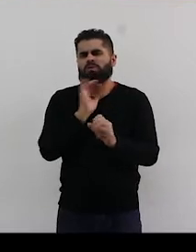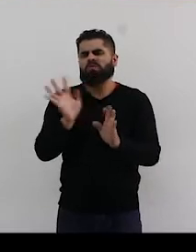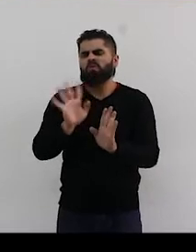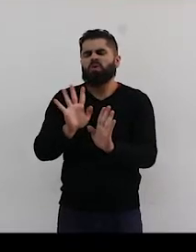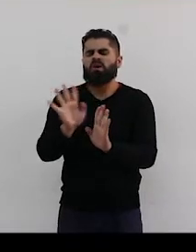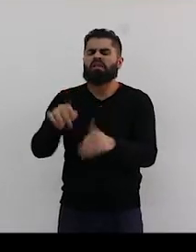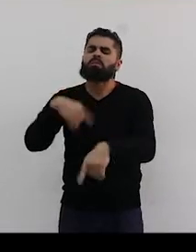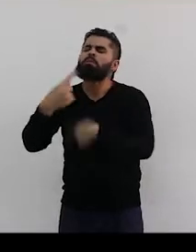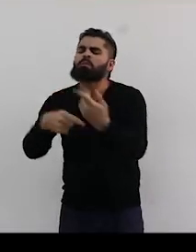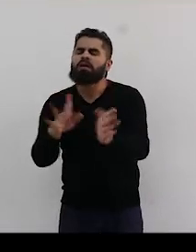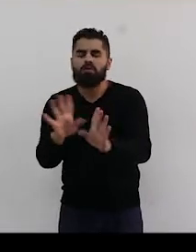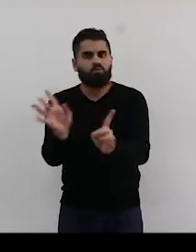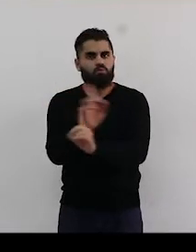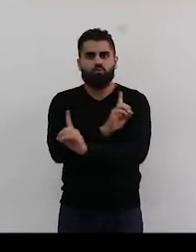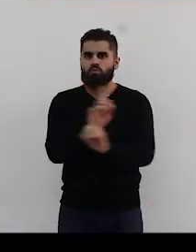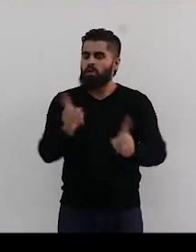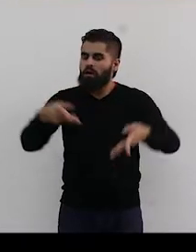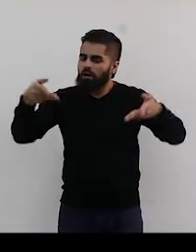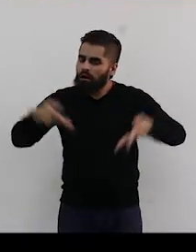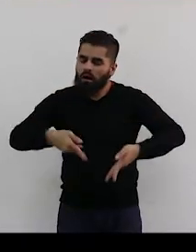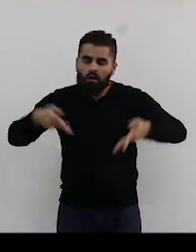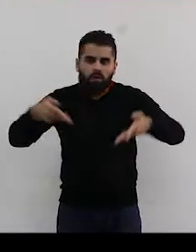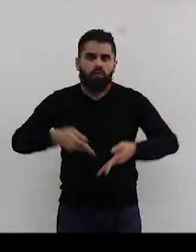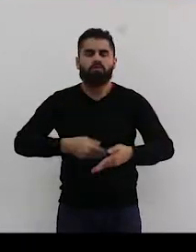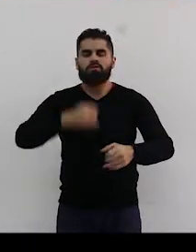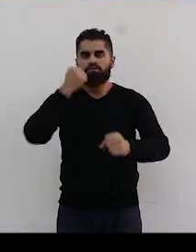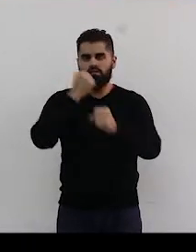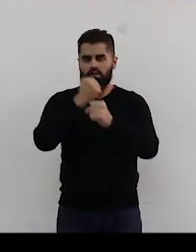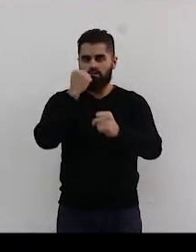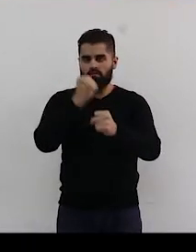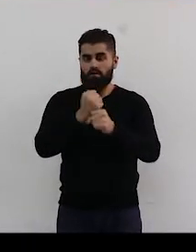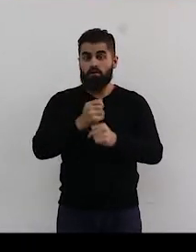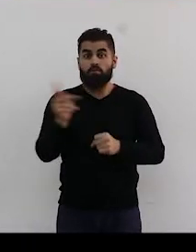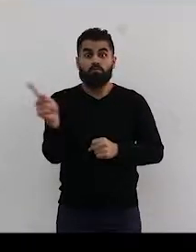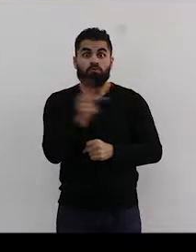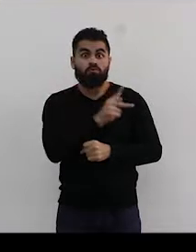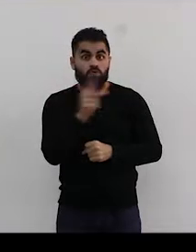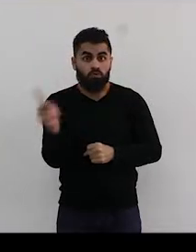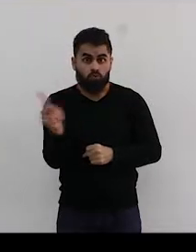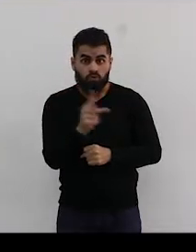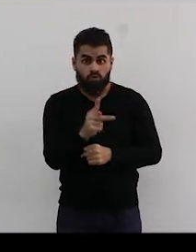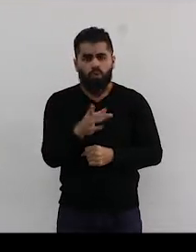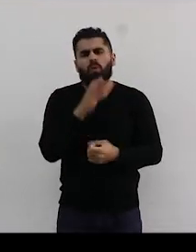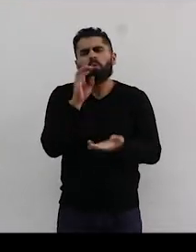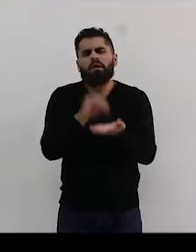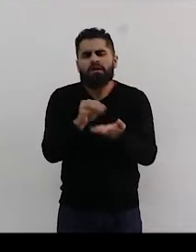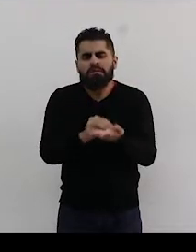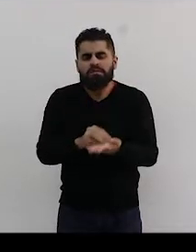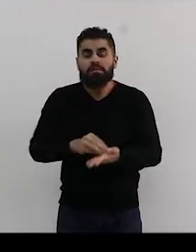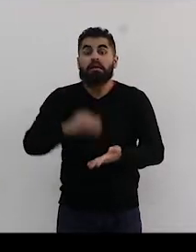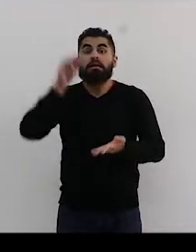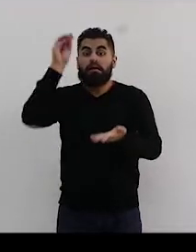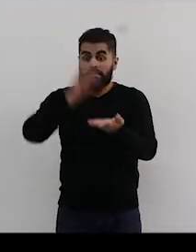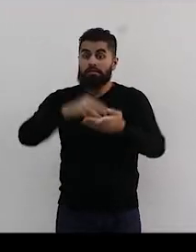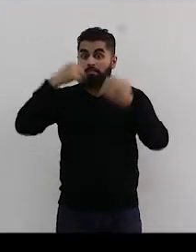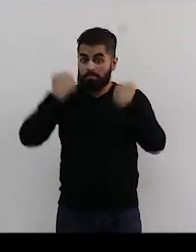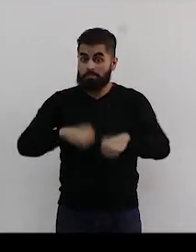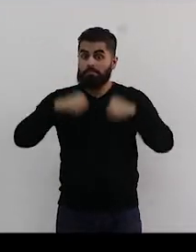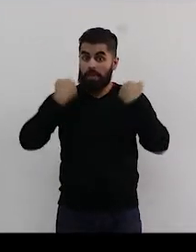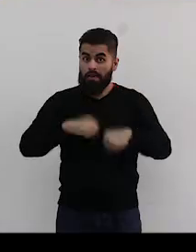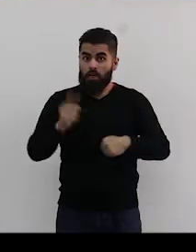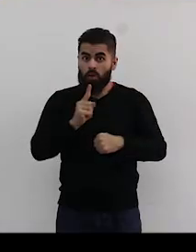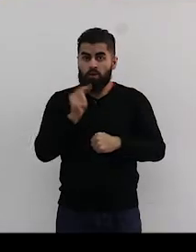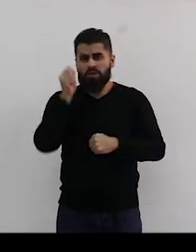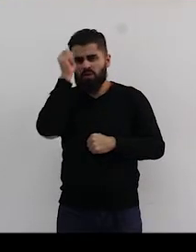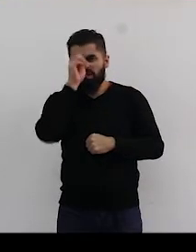puede ser dejada de lado. Nuestra tarea como educador posteriormente será llevar a la